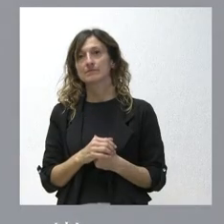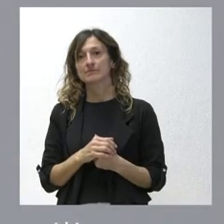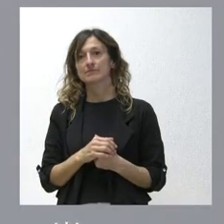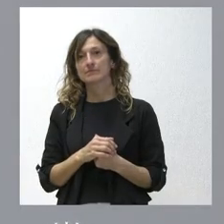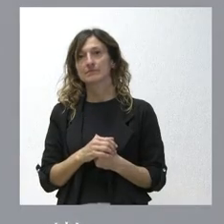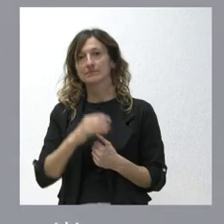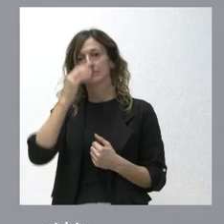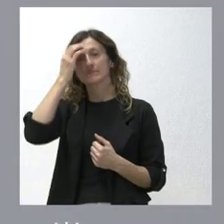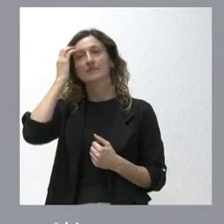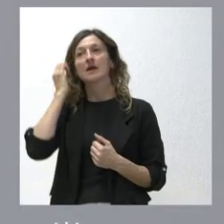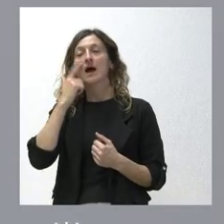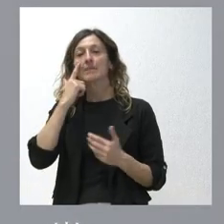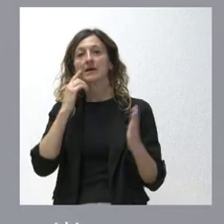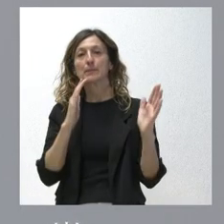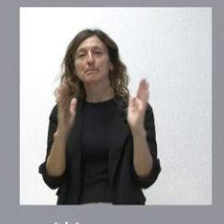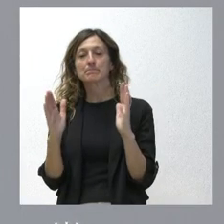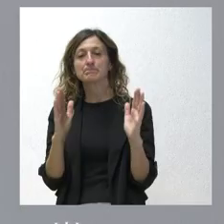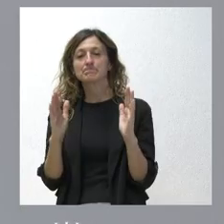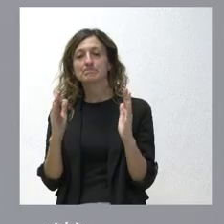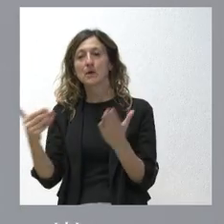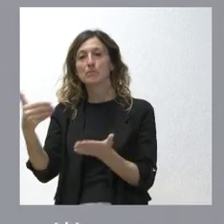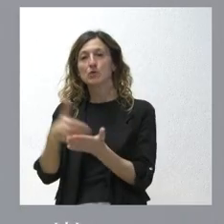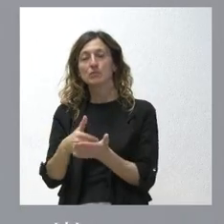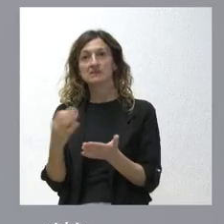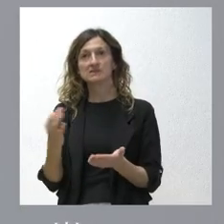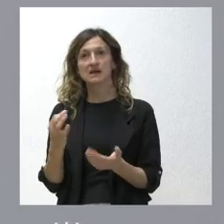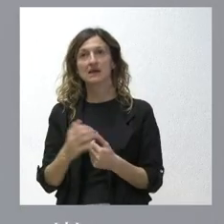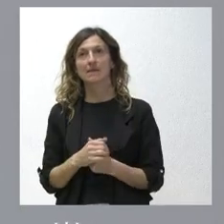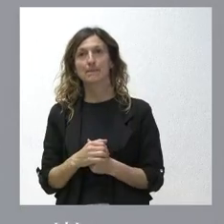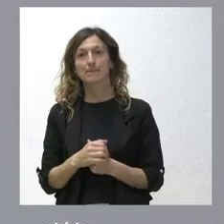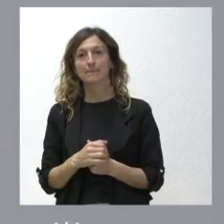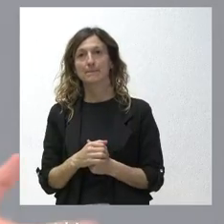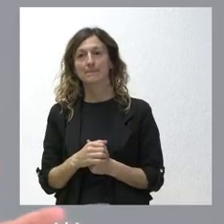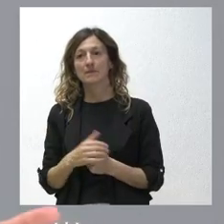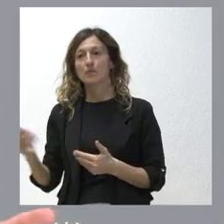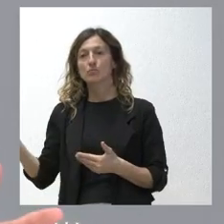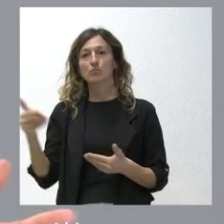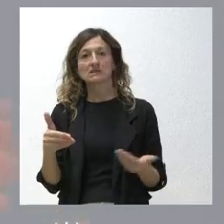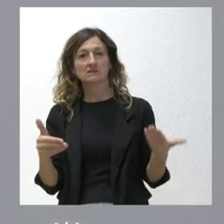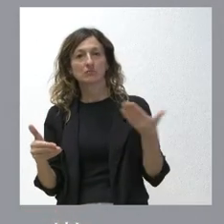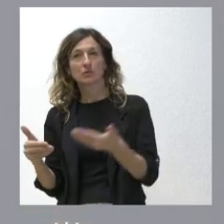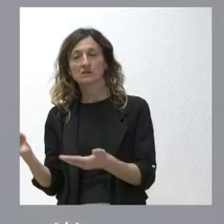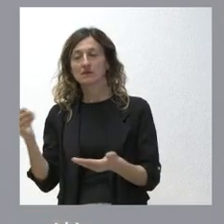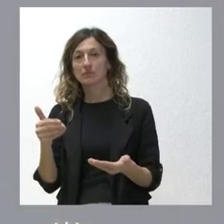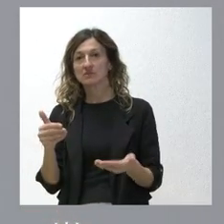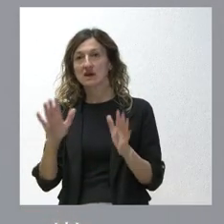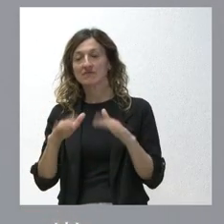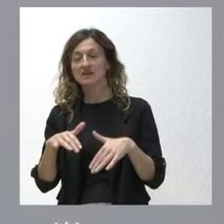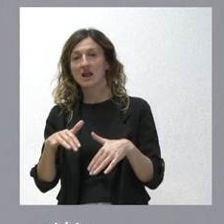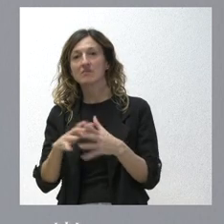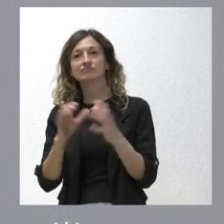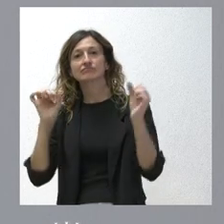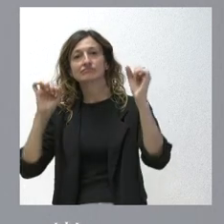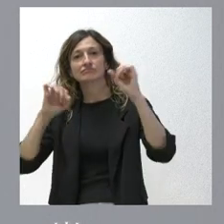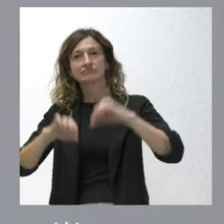periodo de saber qué es lo que nos proponen las propuestas de unos y otros sumen un consenso y un acuerdo